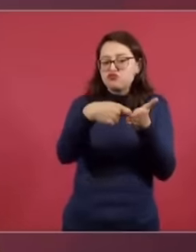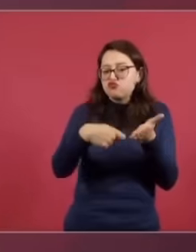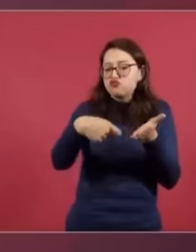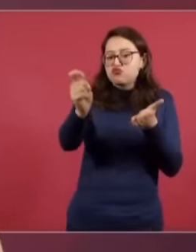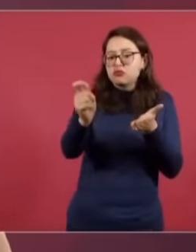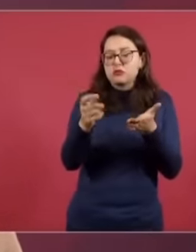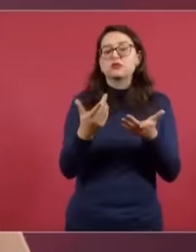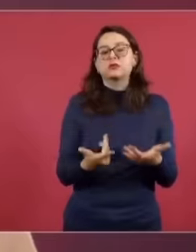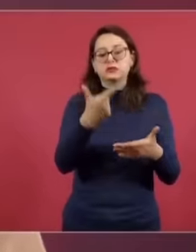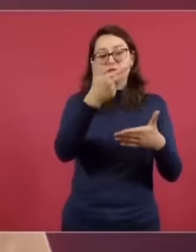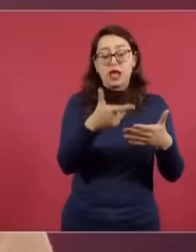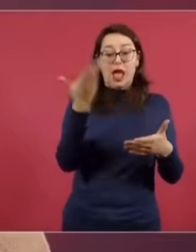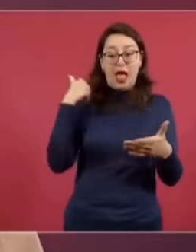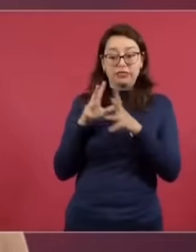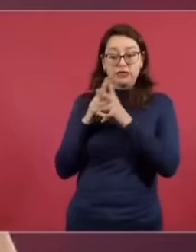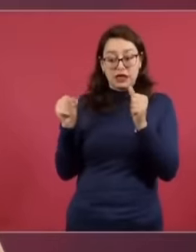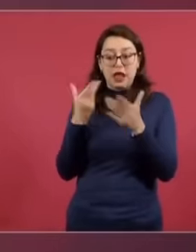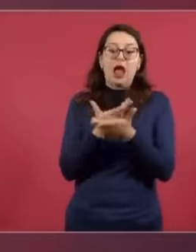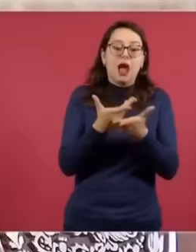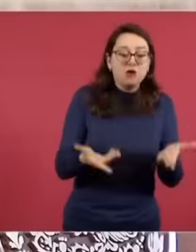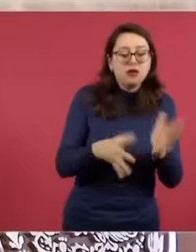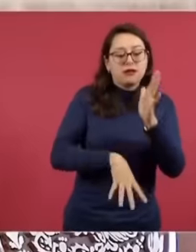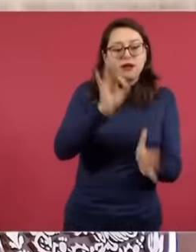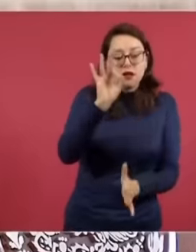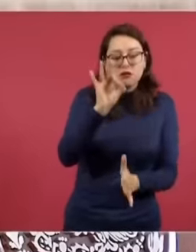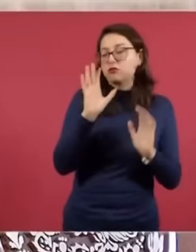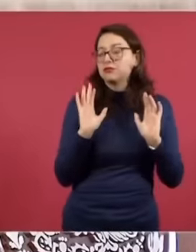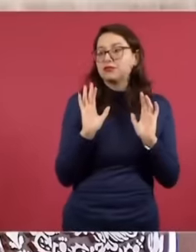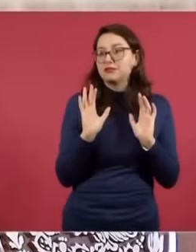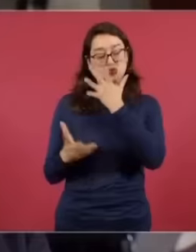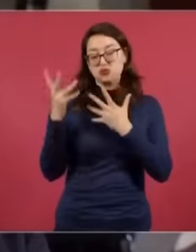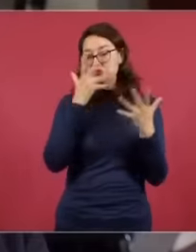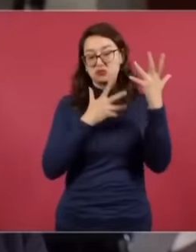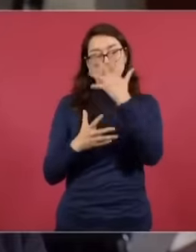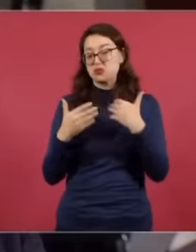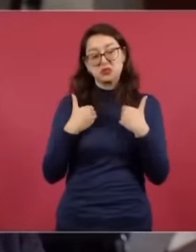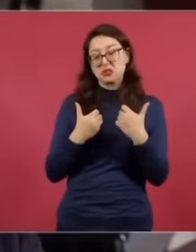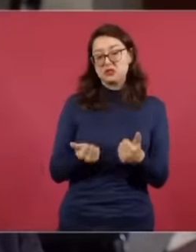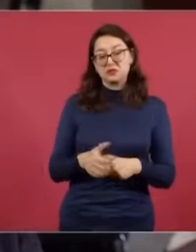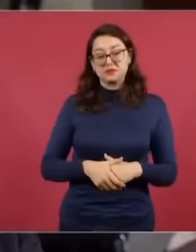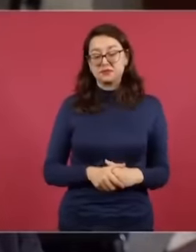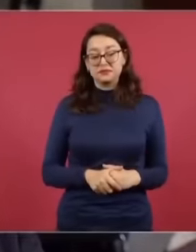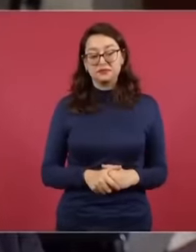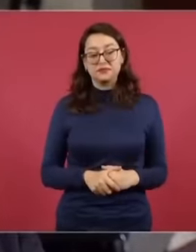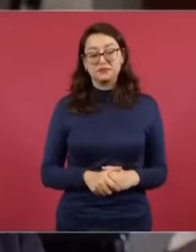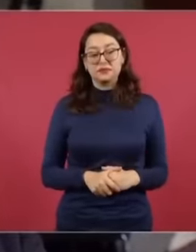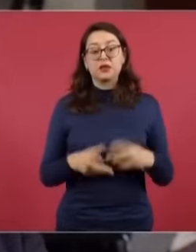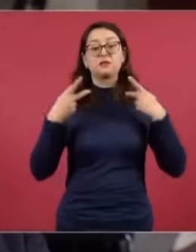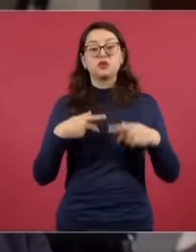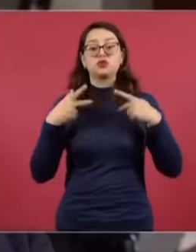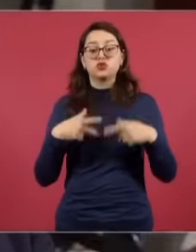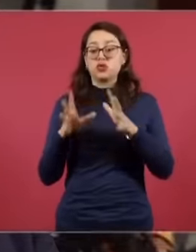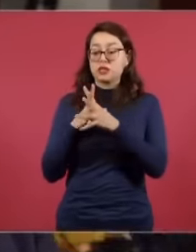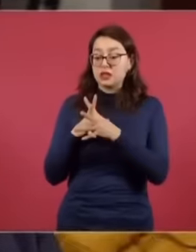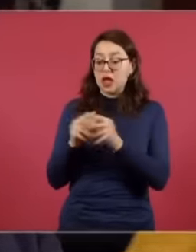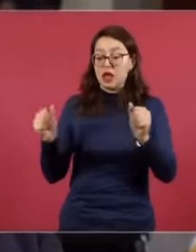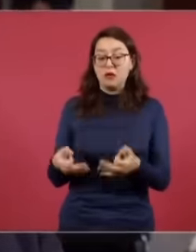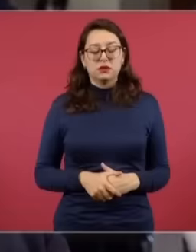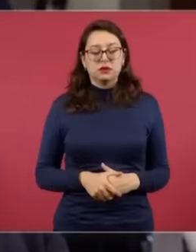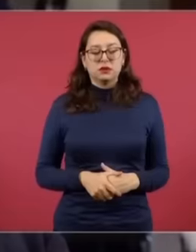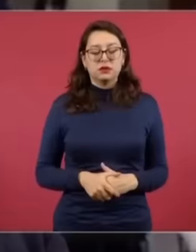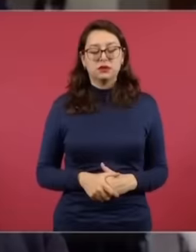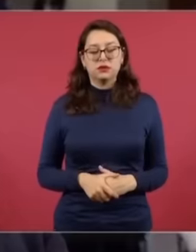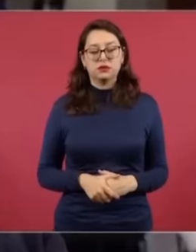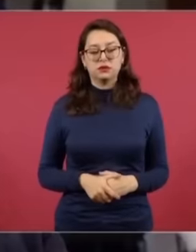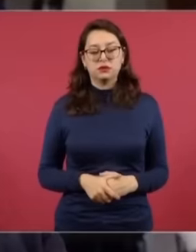simplemente va a cambiar el estatus de persona desaparecida a persona localizada. Yo le preguntaría oficialmente cuántas personas hay desaparecidas en